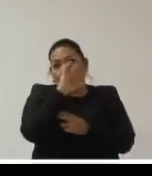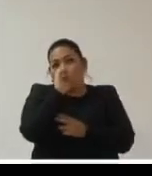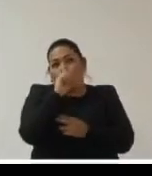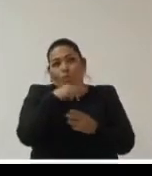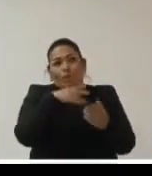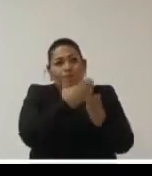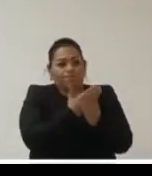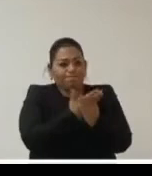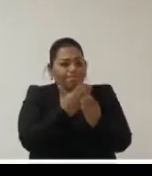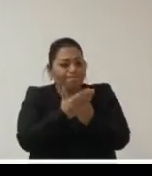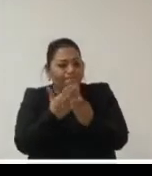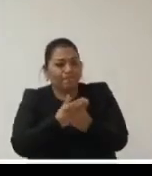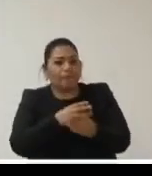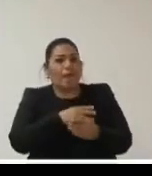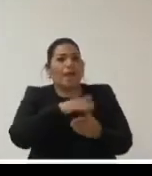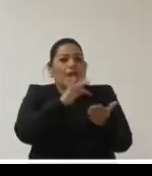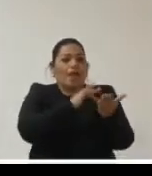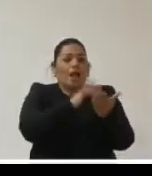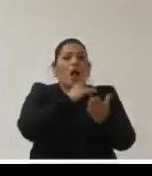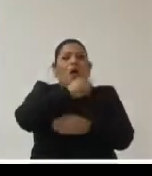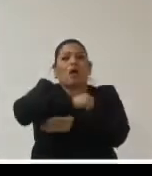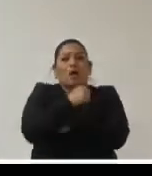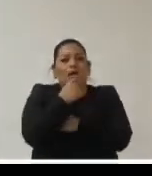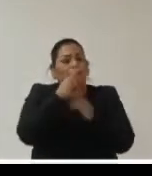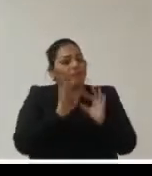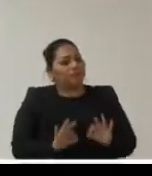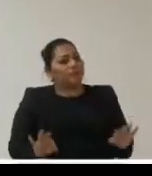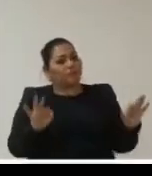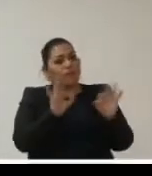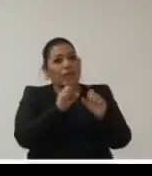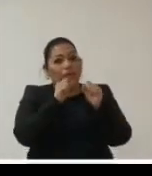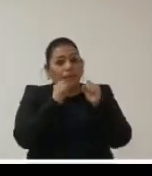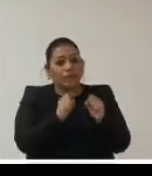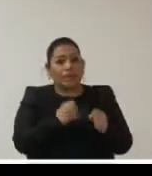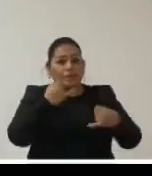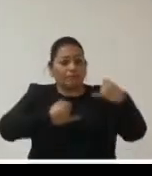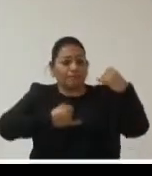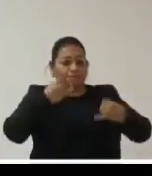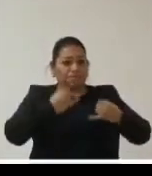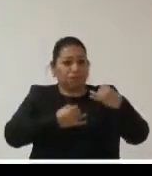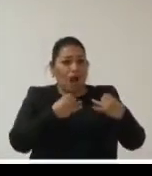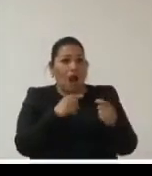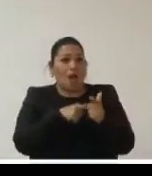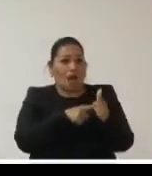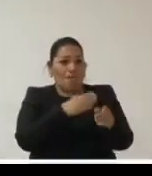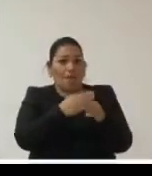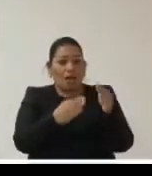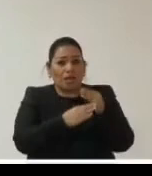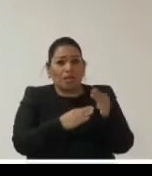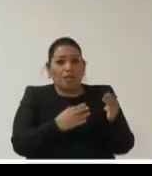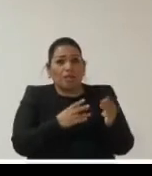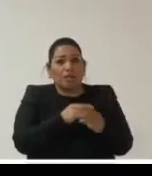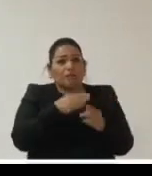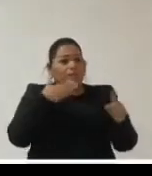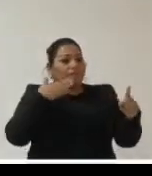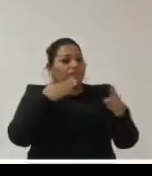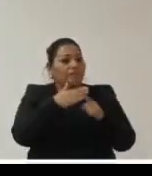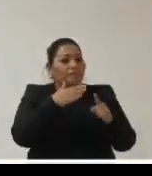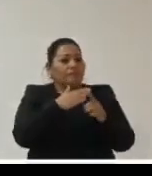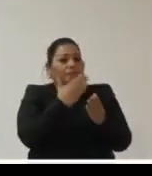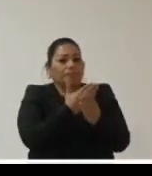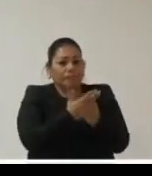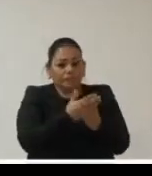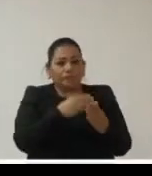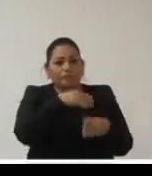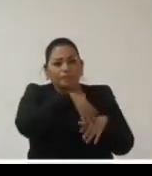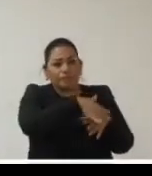en la era digital son indispensables para otorgar seguridad jurídica y material respecto a la documentación que da cuenta de